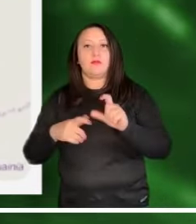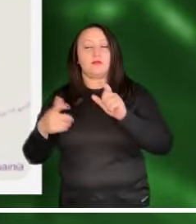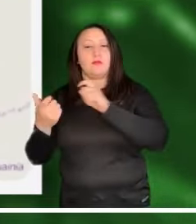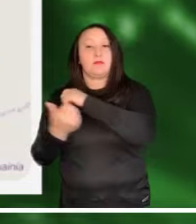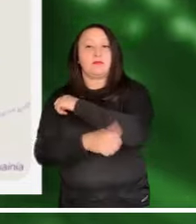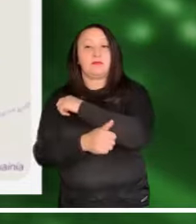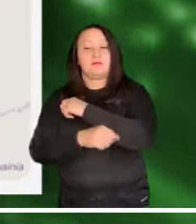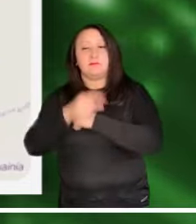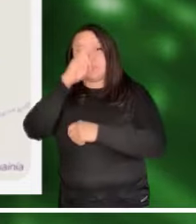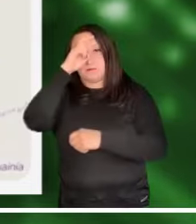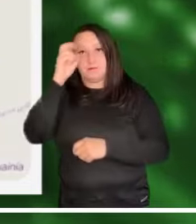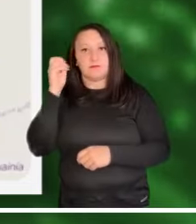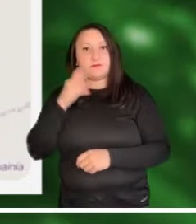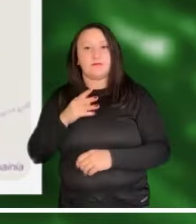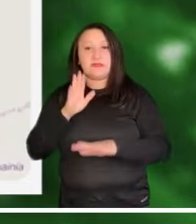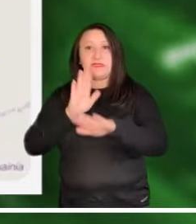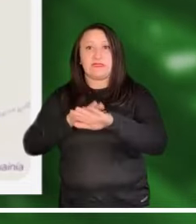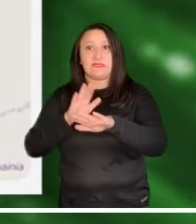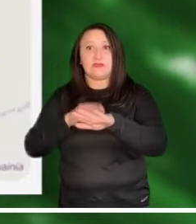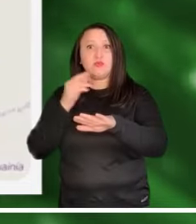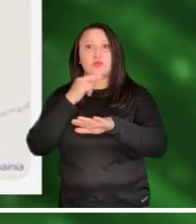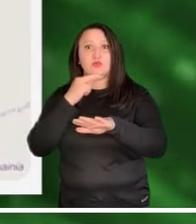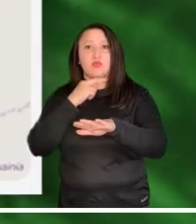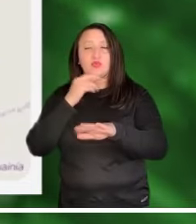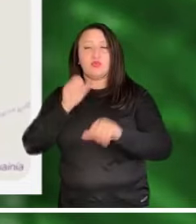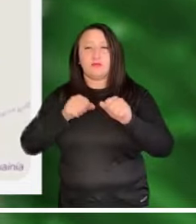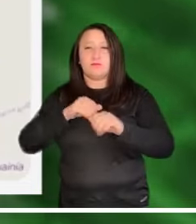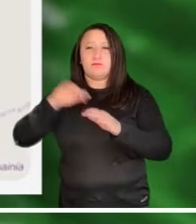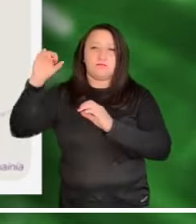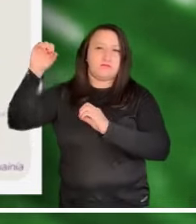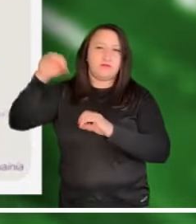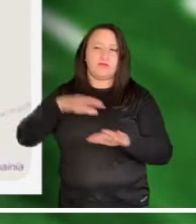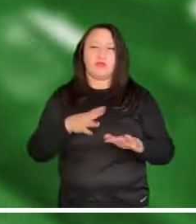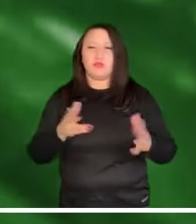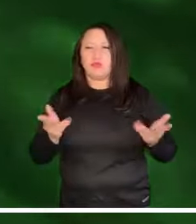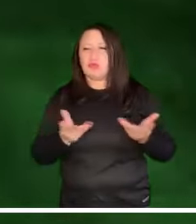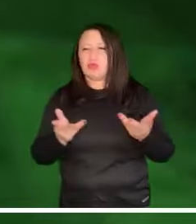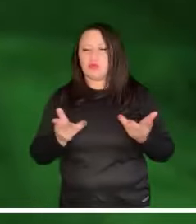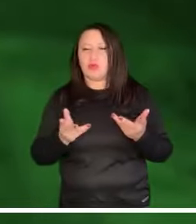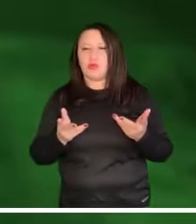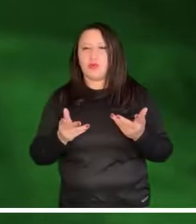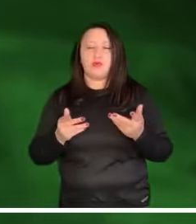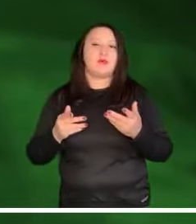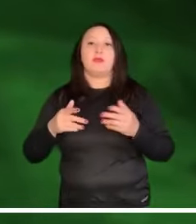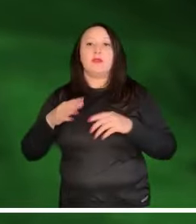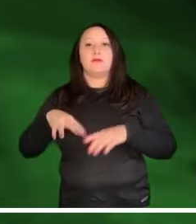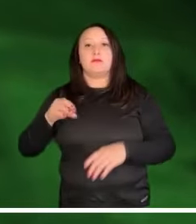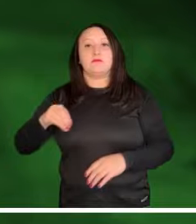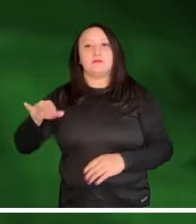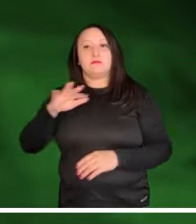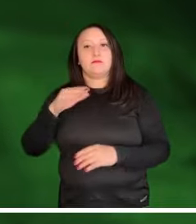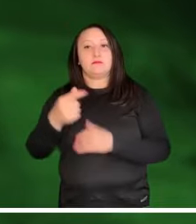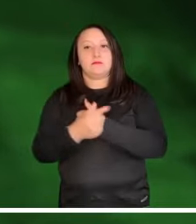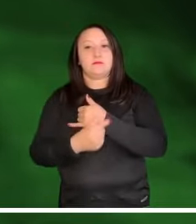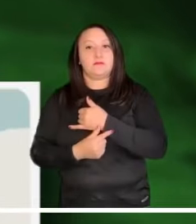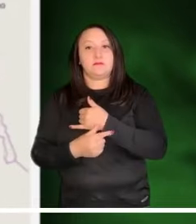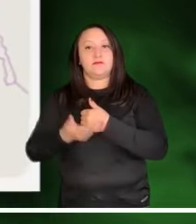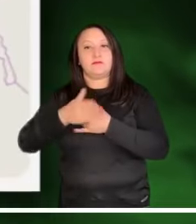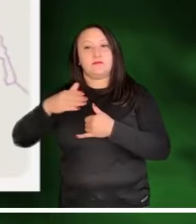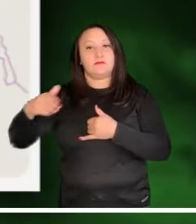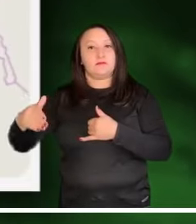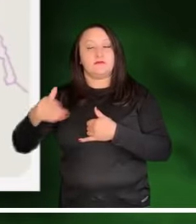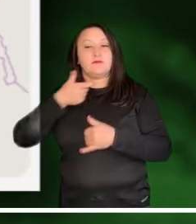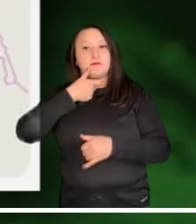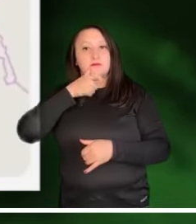de Santander. Alerta roja por posibles deslizamientos de tierra en zonas de Magdalena, el Pacífico, Antioquia,